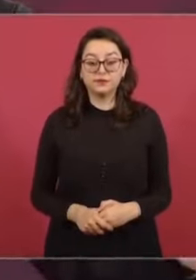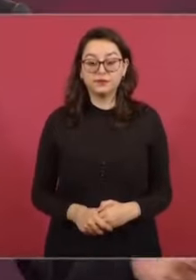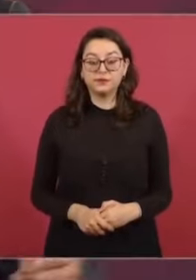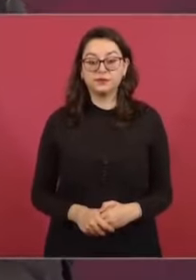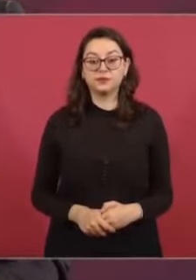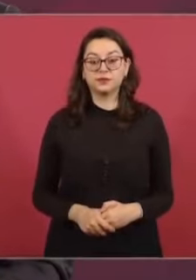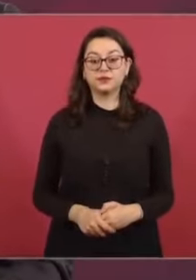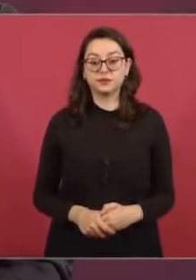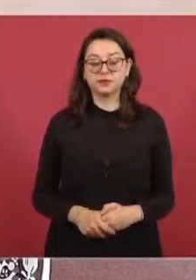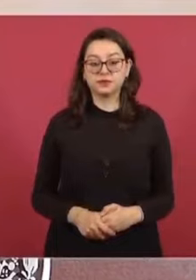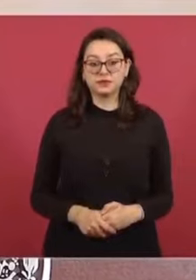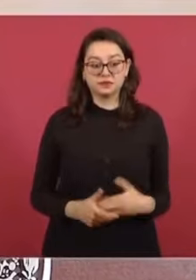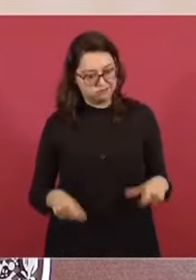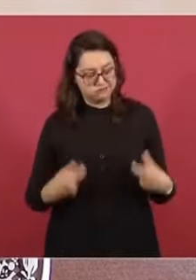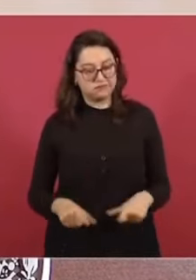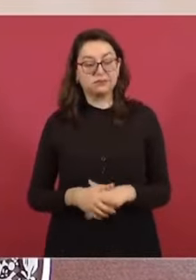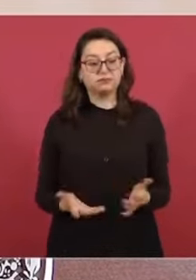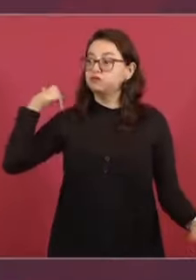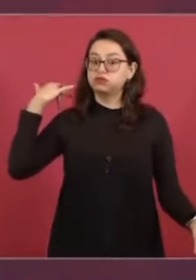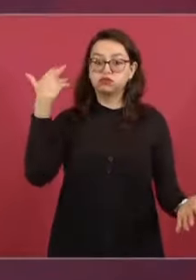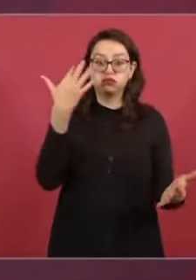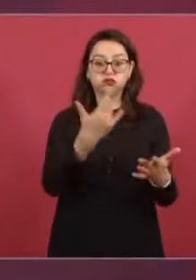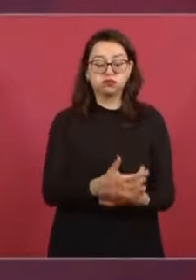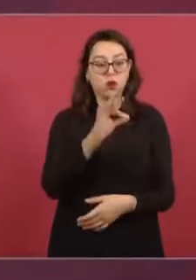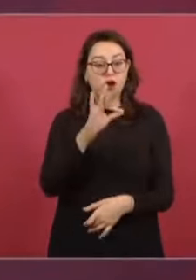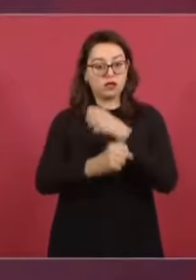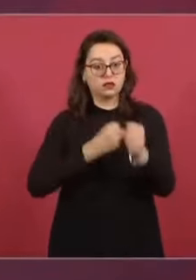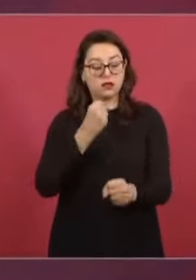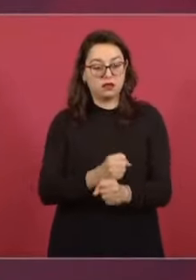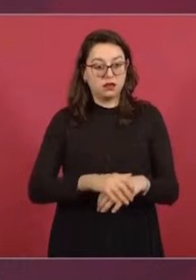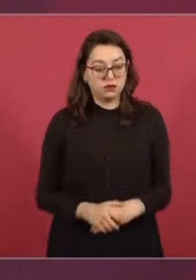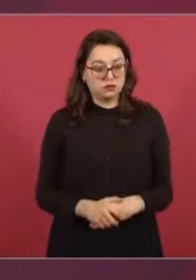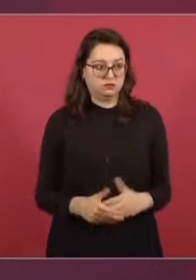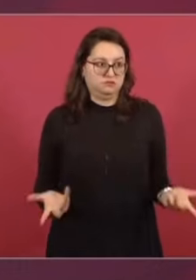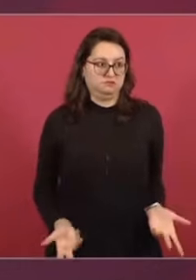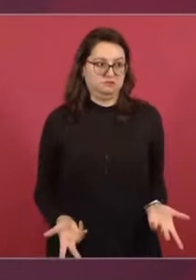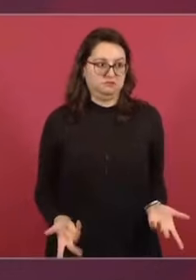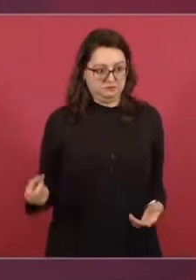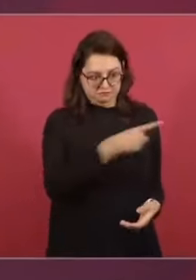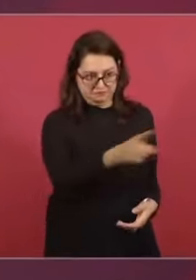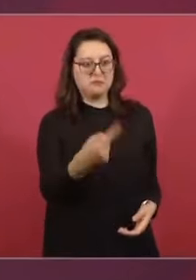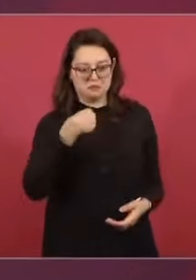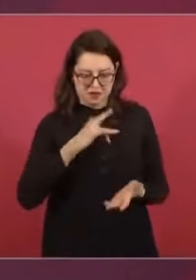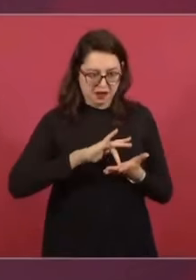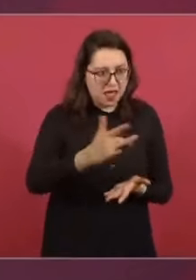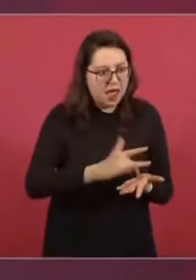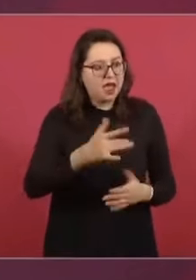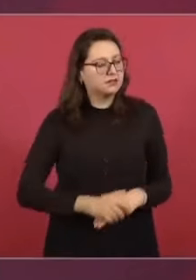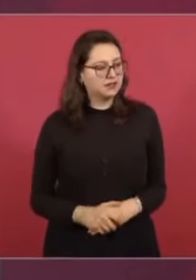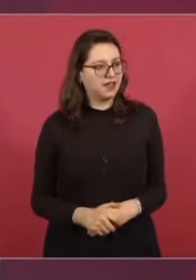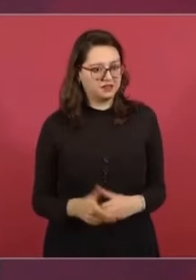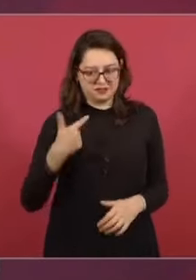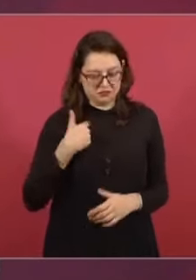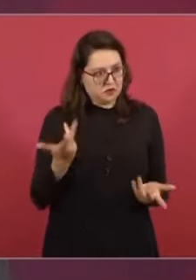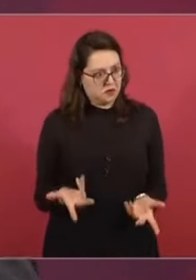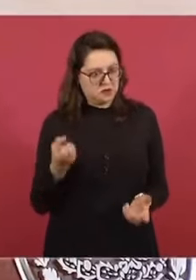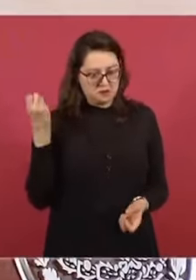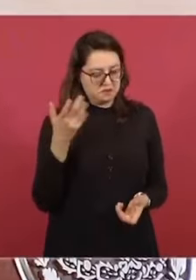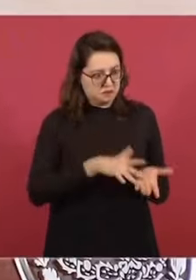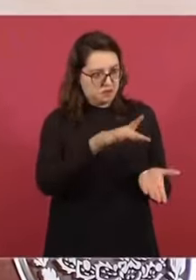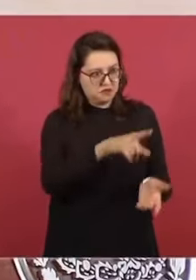se volvió hasta negocio, eso viven bastantes, deberían estar agradecidos. No sé cómo le van a ahora que ya me voy a